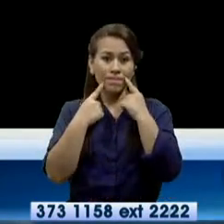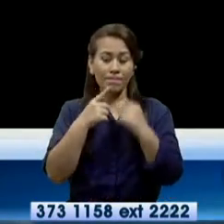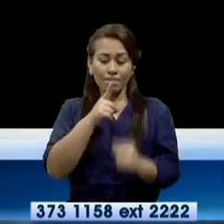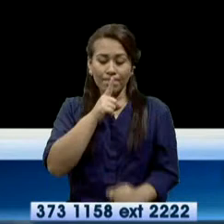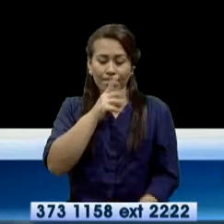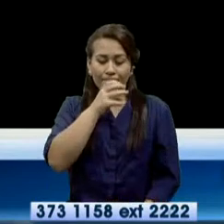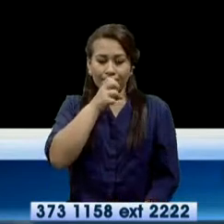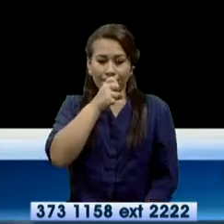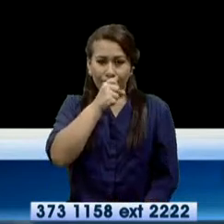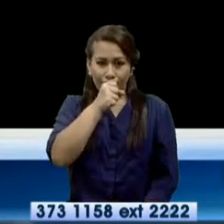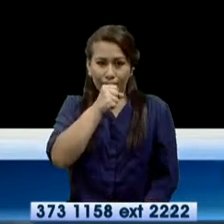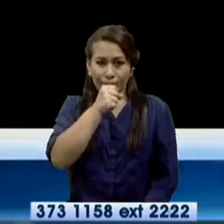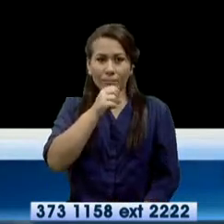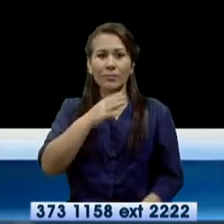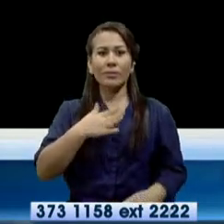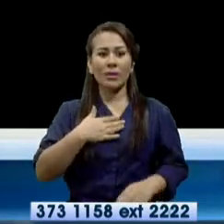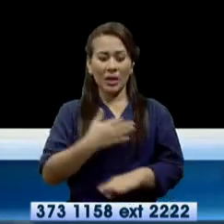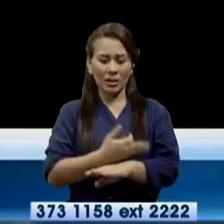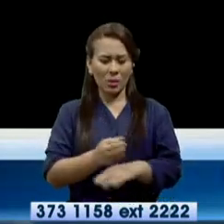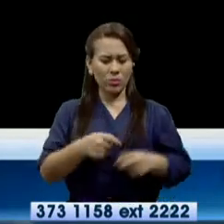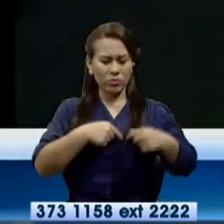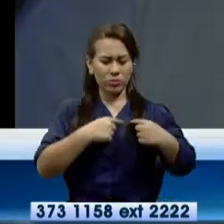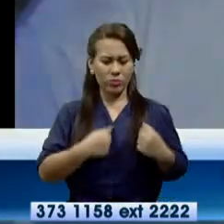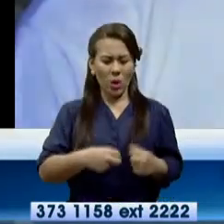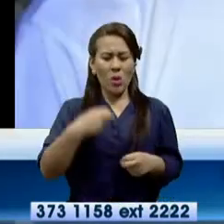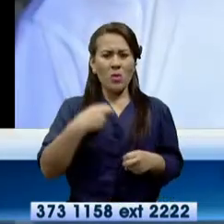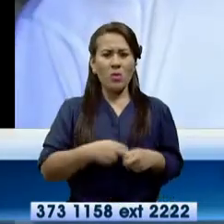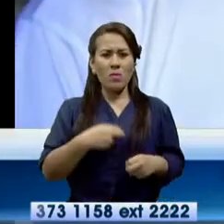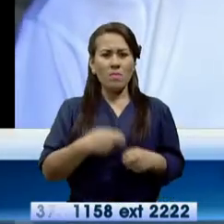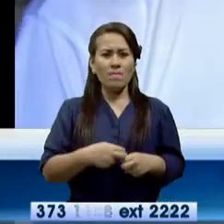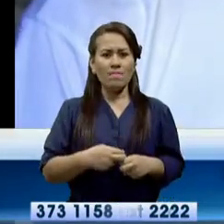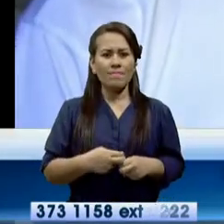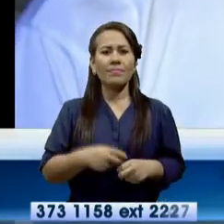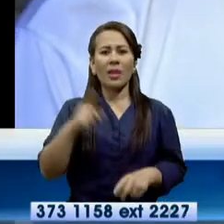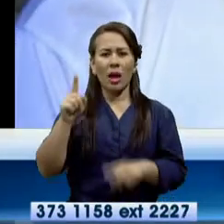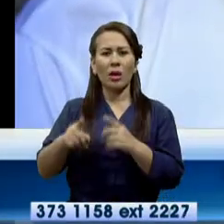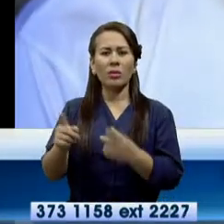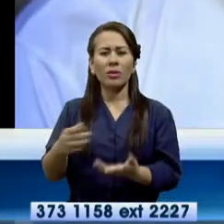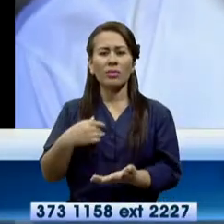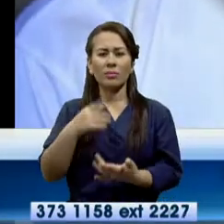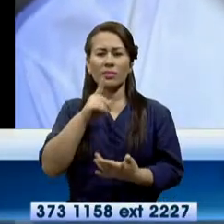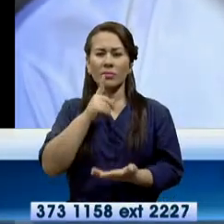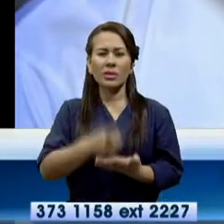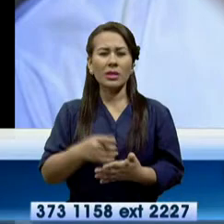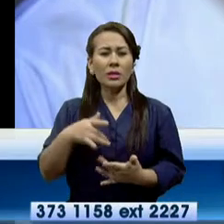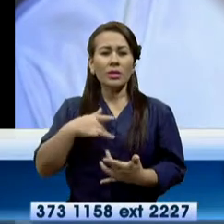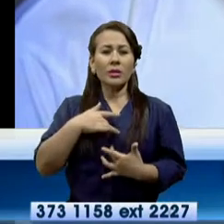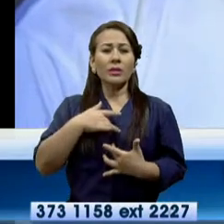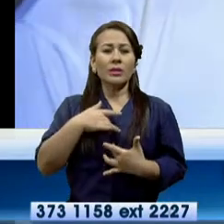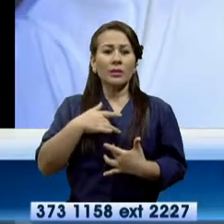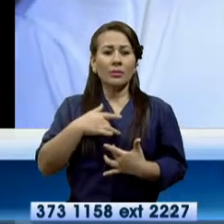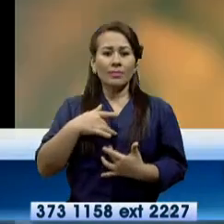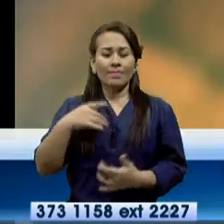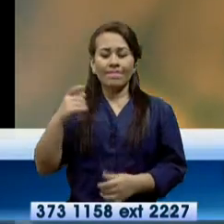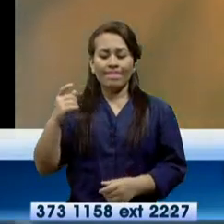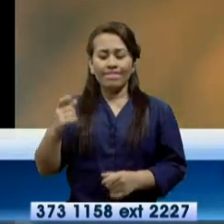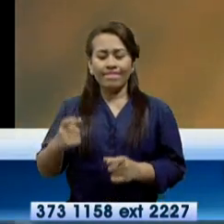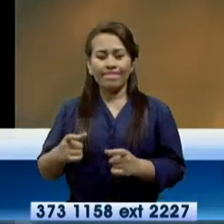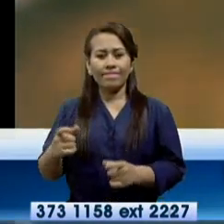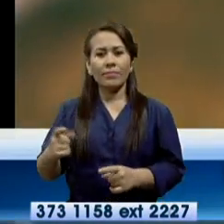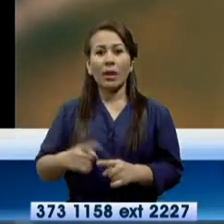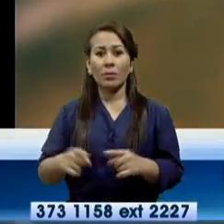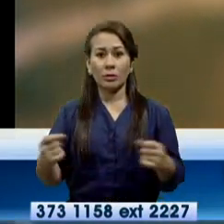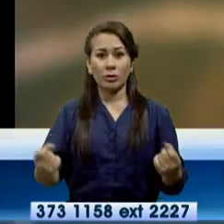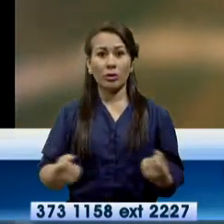indica que con el tiempo su corazón se ha endurecido. Hay cosas que lastiman la susceptibilidad de las personas. Somos muy nobles. De forma